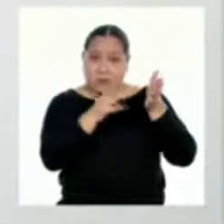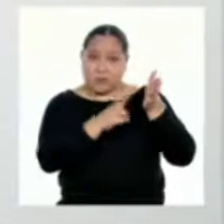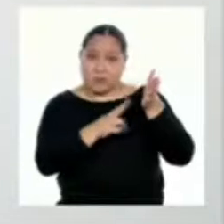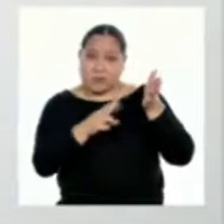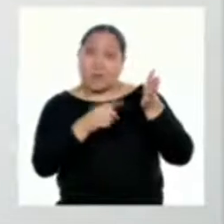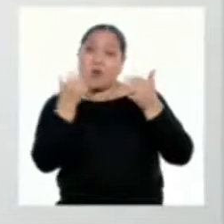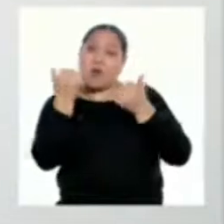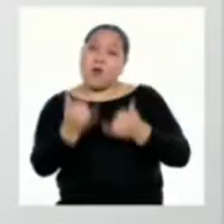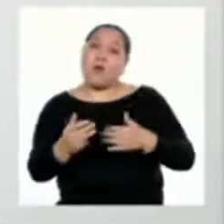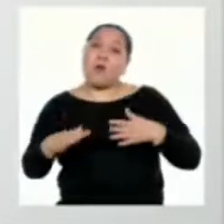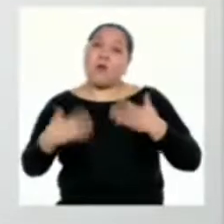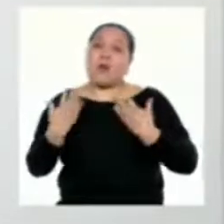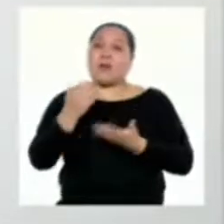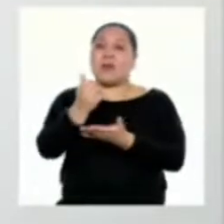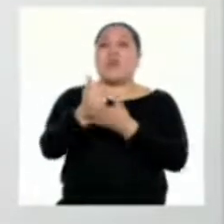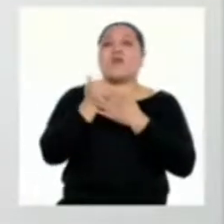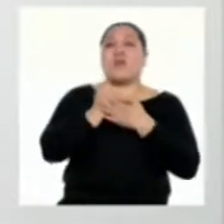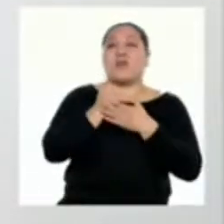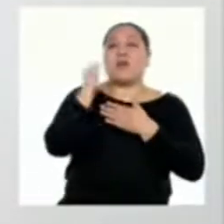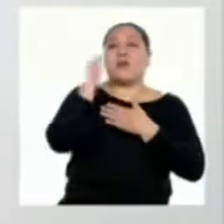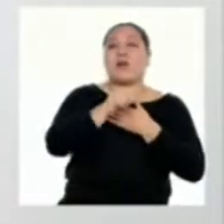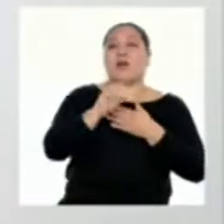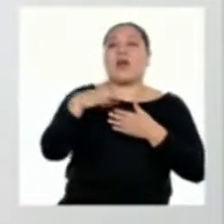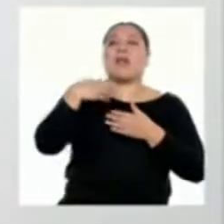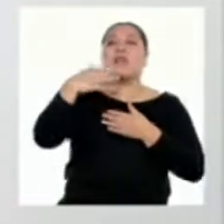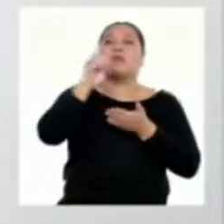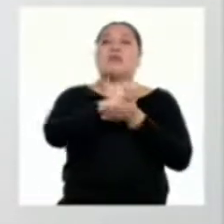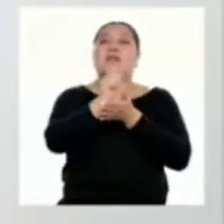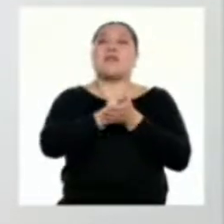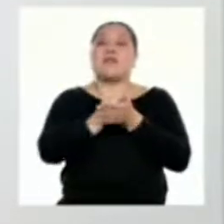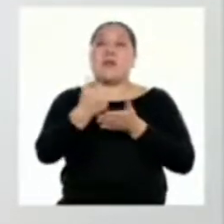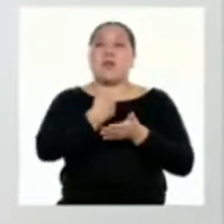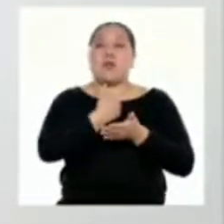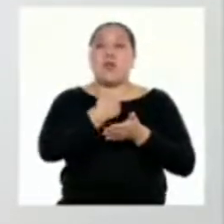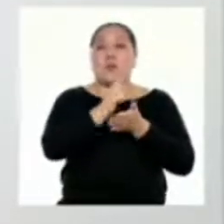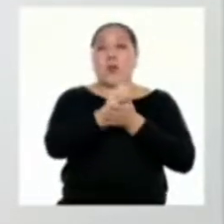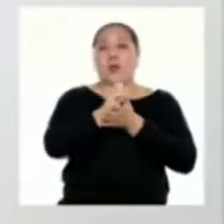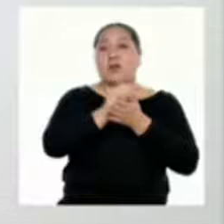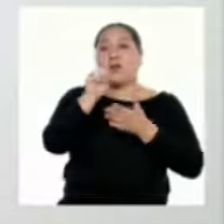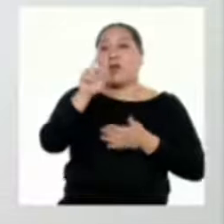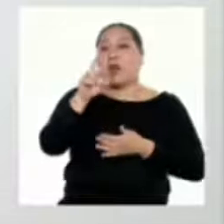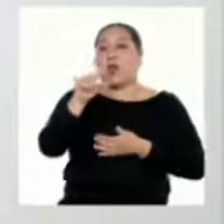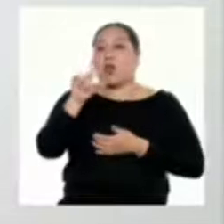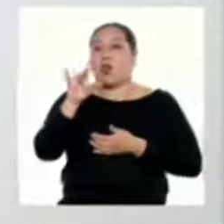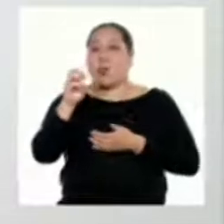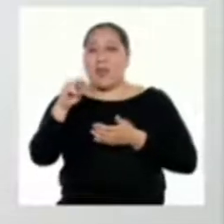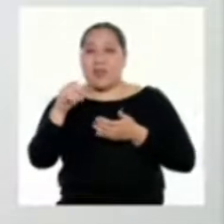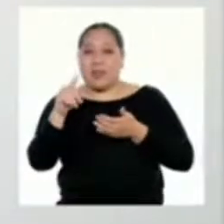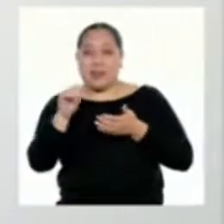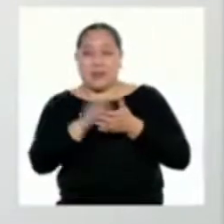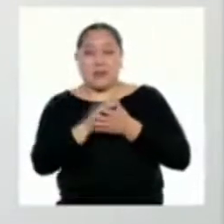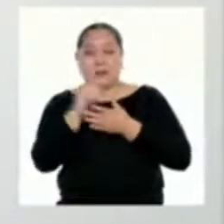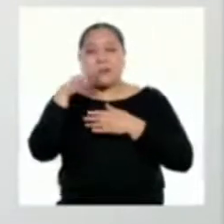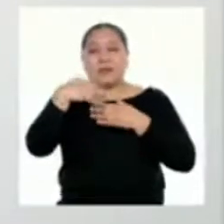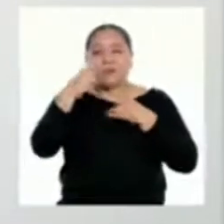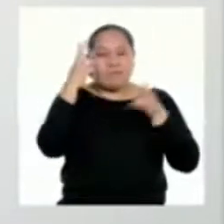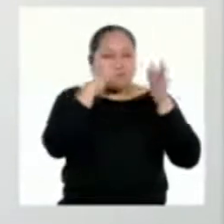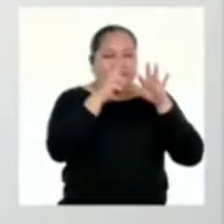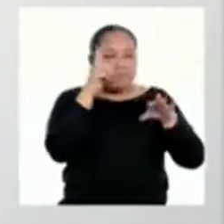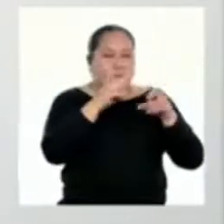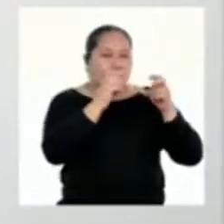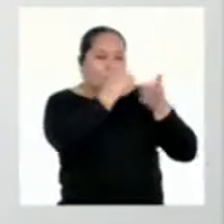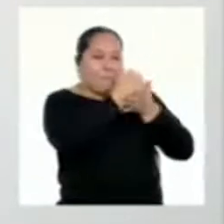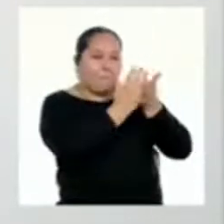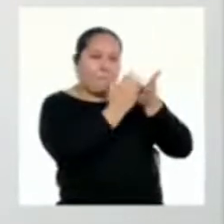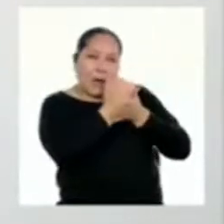podrían ser útiles para nuestro texto argumentativo. Además, iremos reconociendo la estructura textual al leer